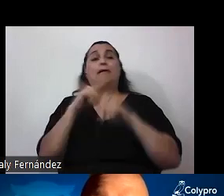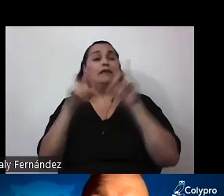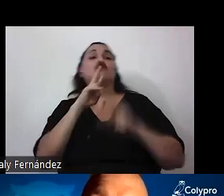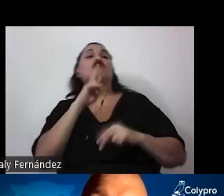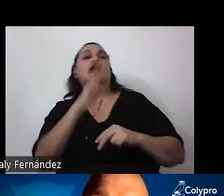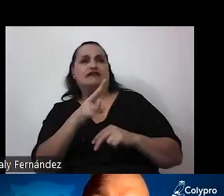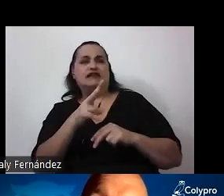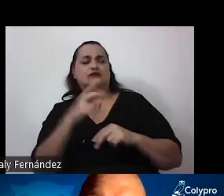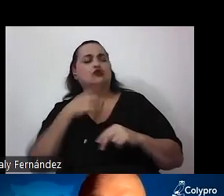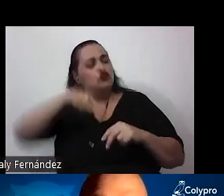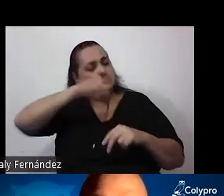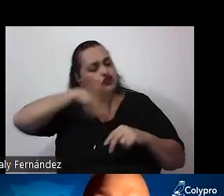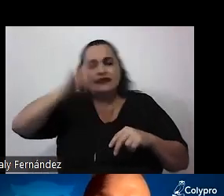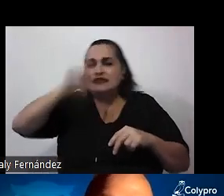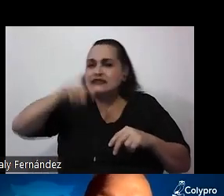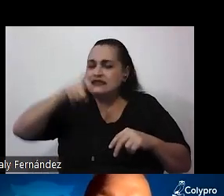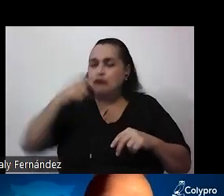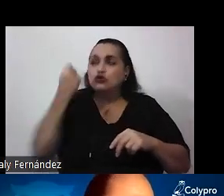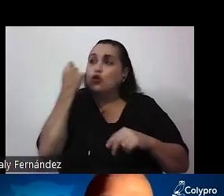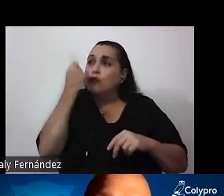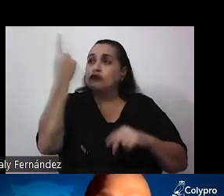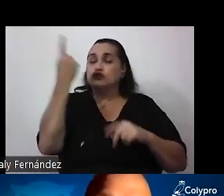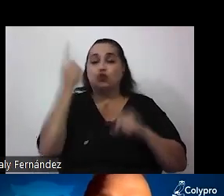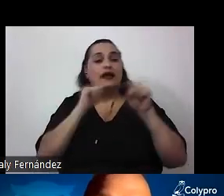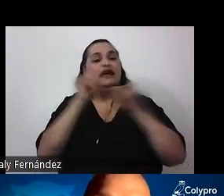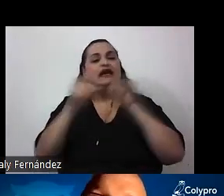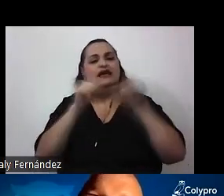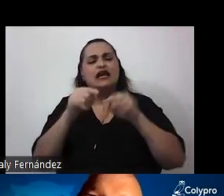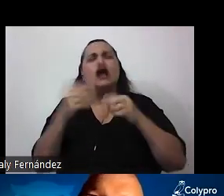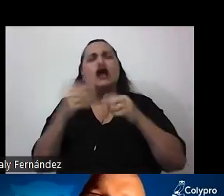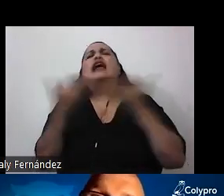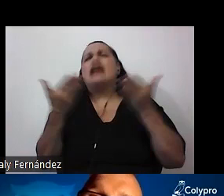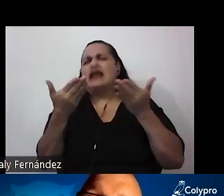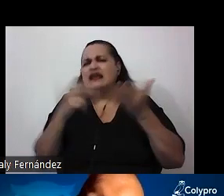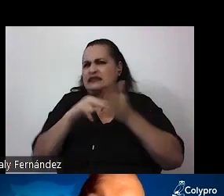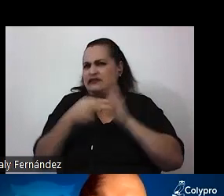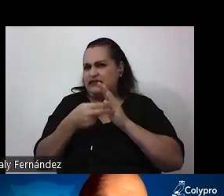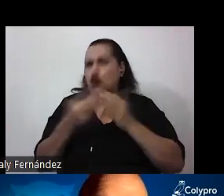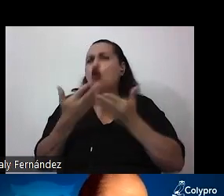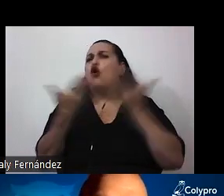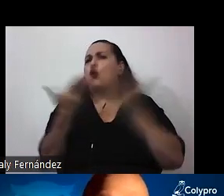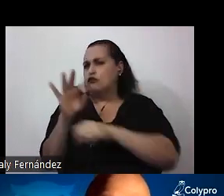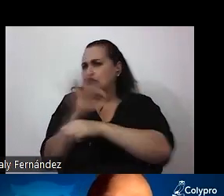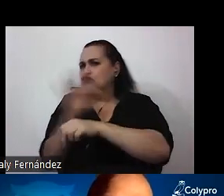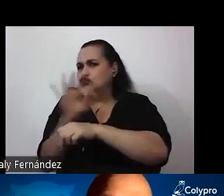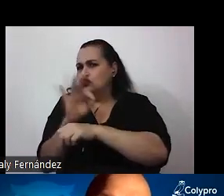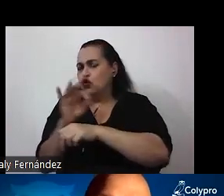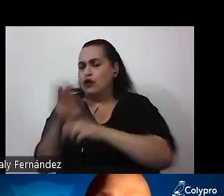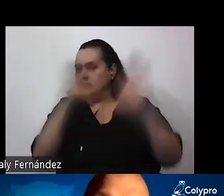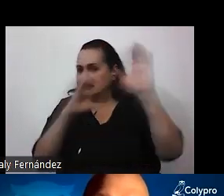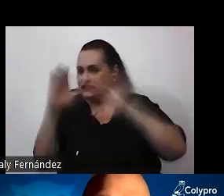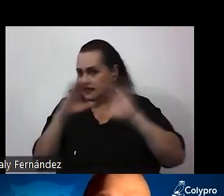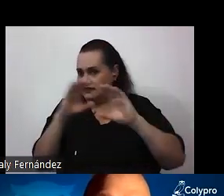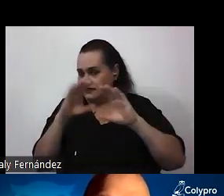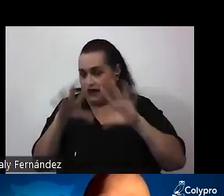necesitamos es una comprensión crítica de qué es y cómo funciona la ciencia que admite que la